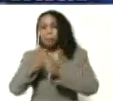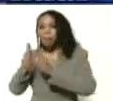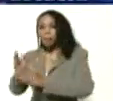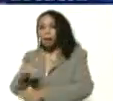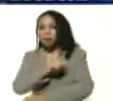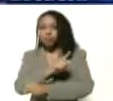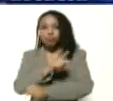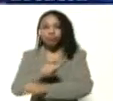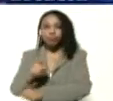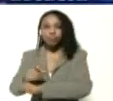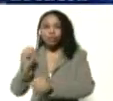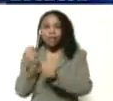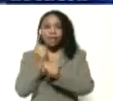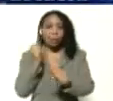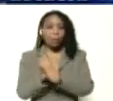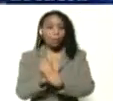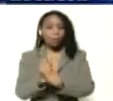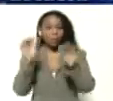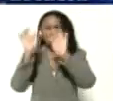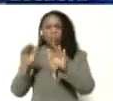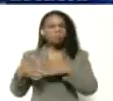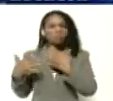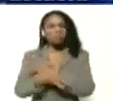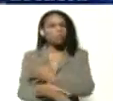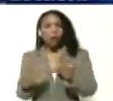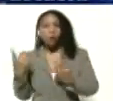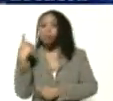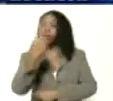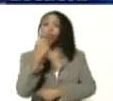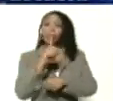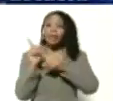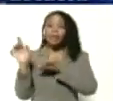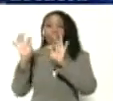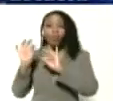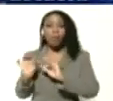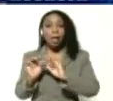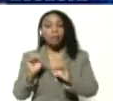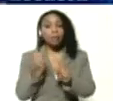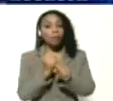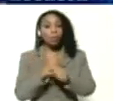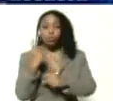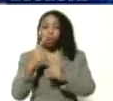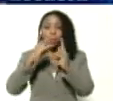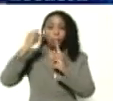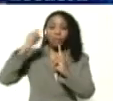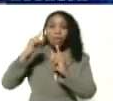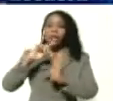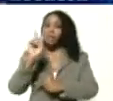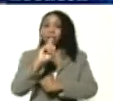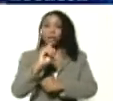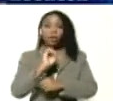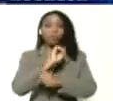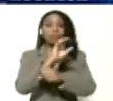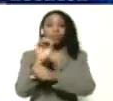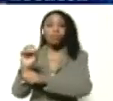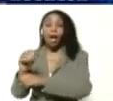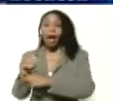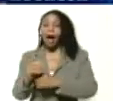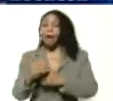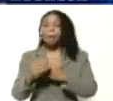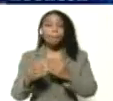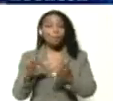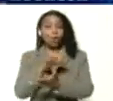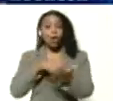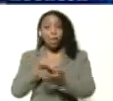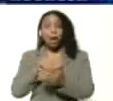De manera que nosotros no solamente utilizamos esas plataformas, sino que sabemos que no llega a todas partes. Hay problemas de electricidad,